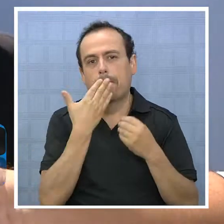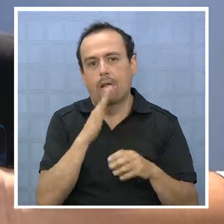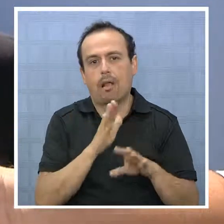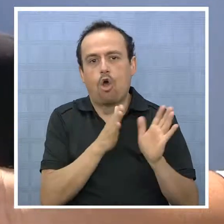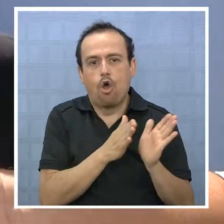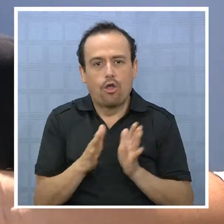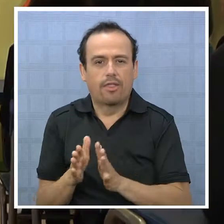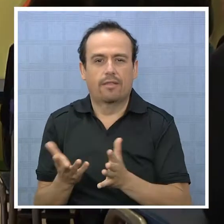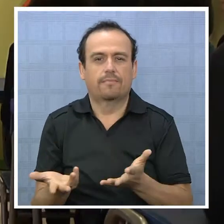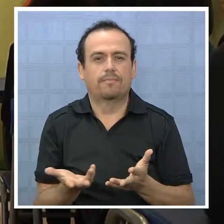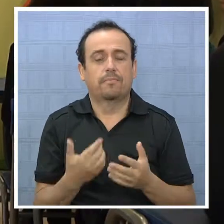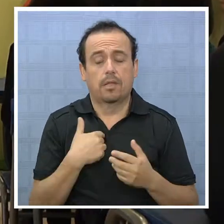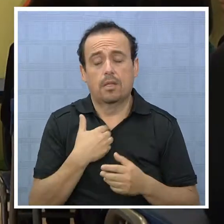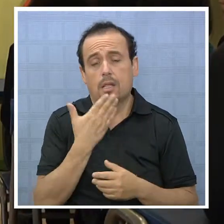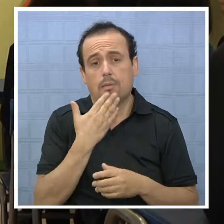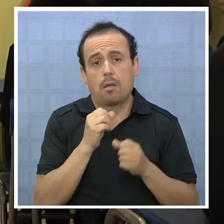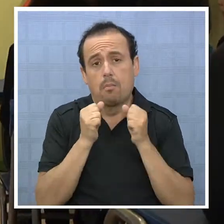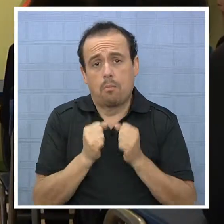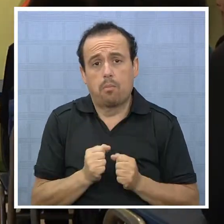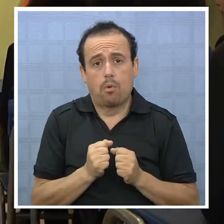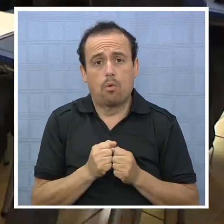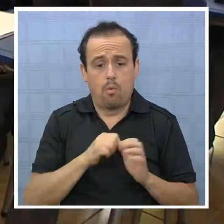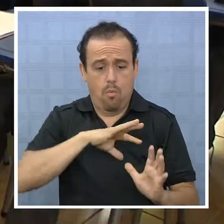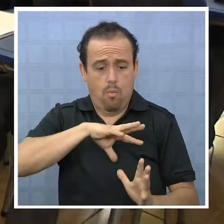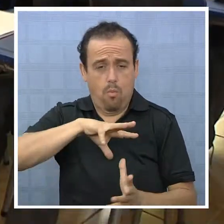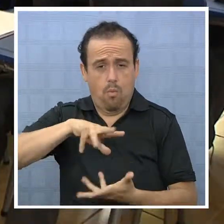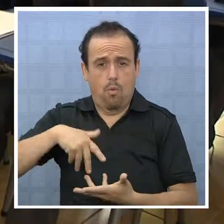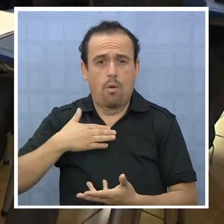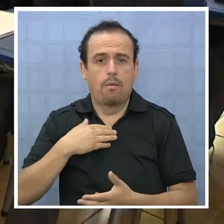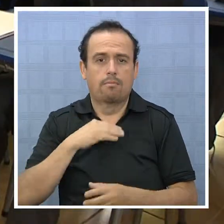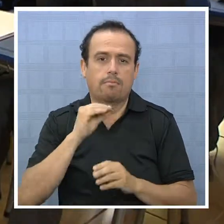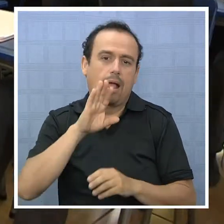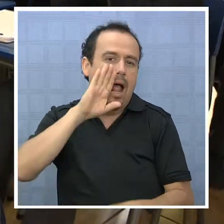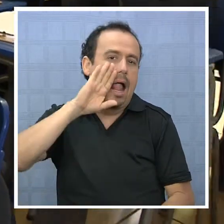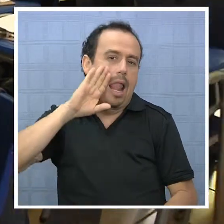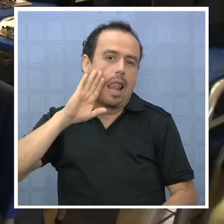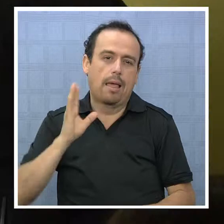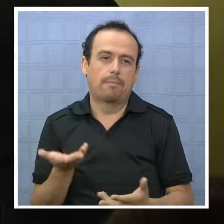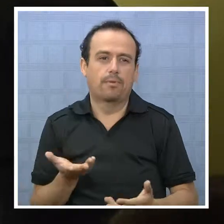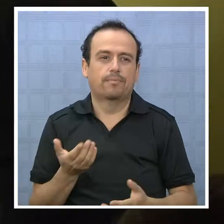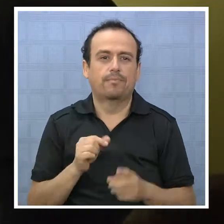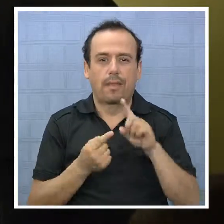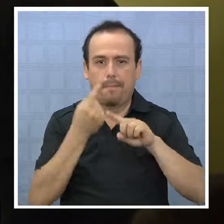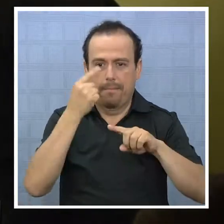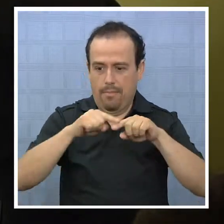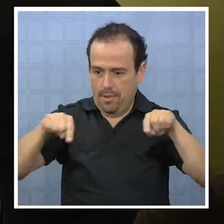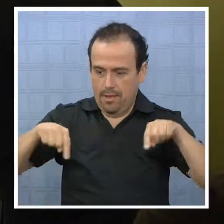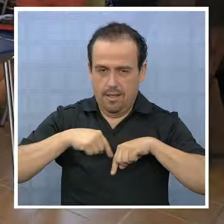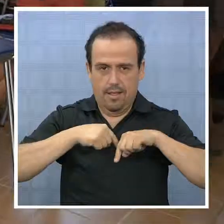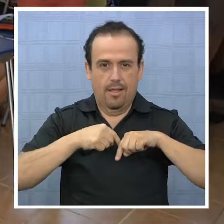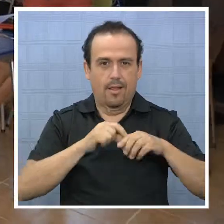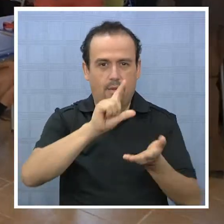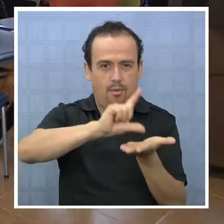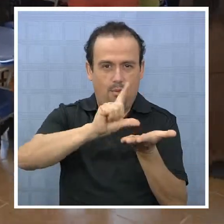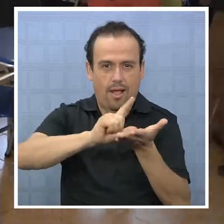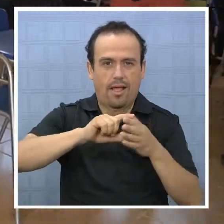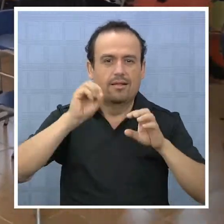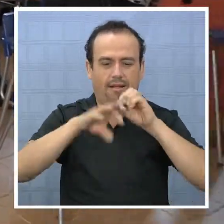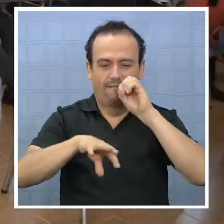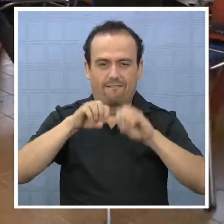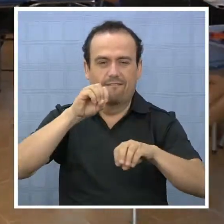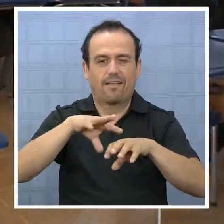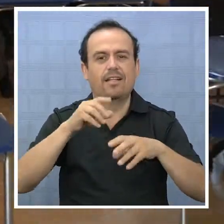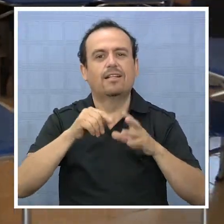y además podemos seguir con un mundo un poquito más limpio. Con esta primera instalación de contenedores,